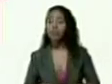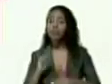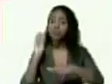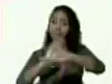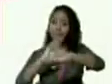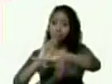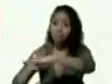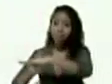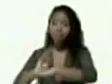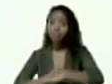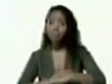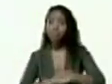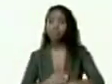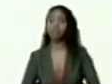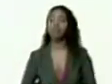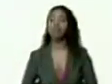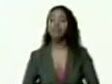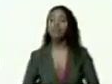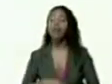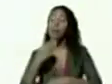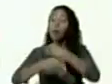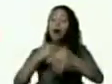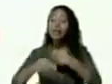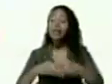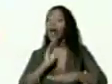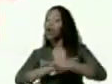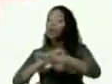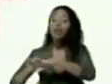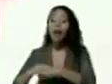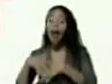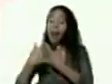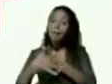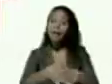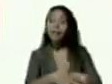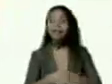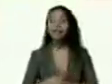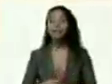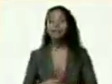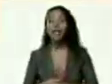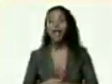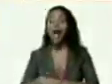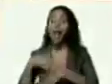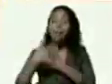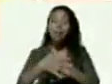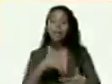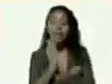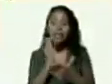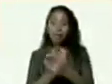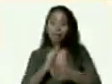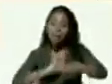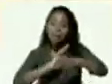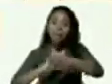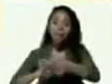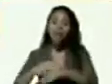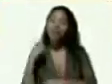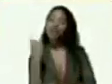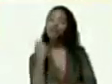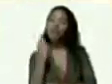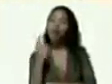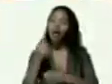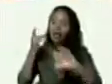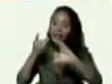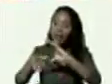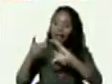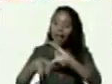convocatoria vamos a hacer las convocatorias a la marcha a las marchas que nosotros convocamos siempre solo a través del carnet